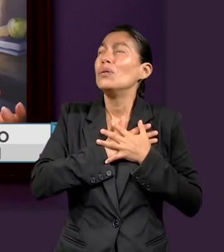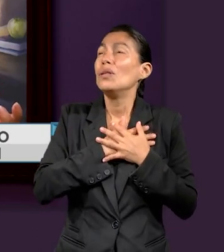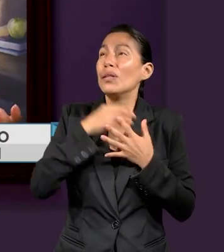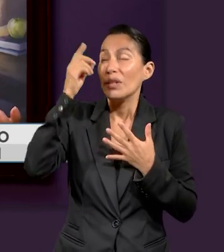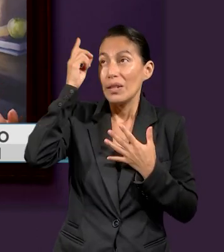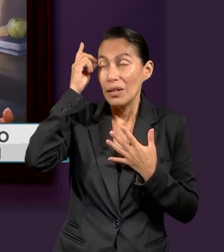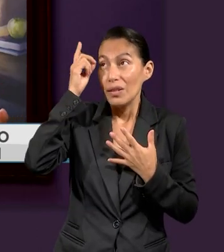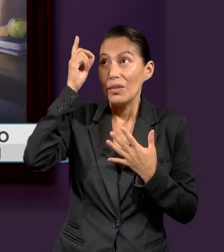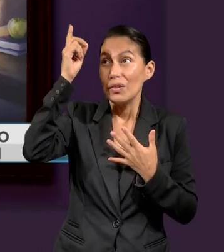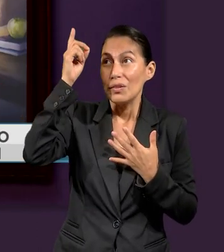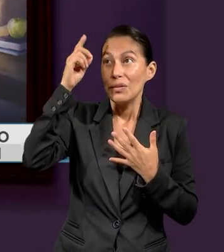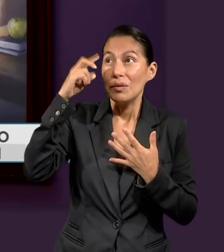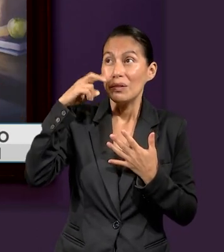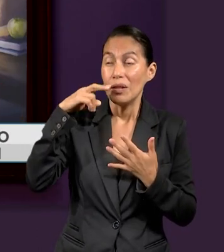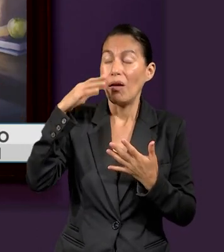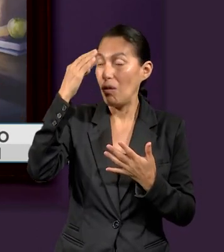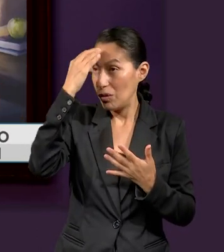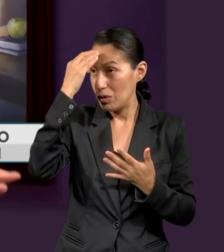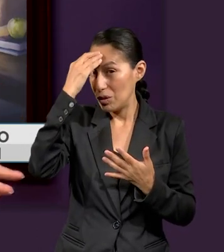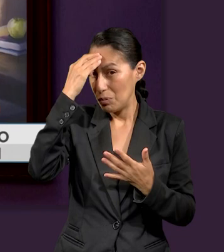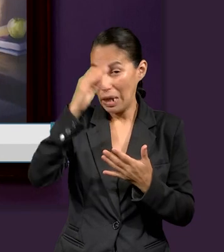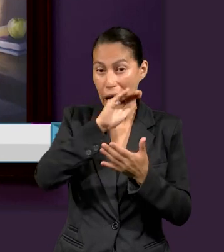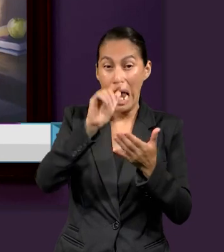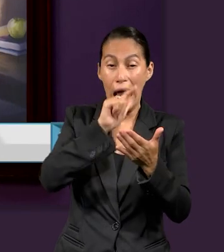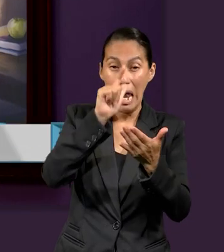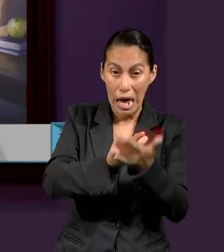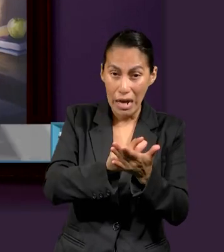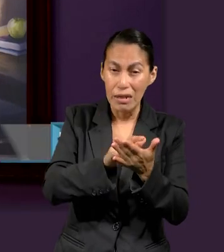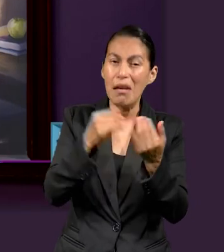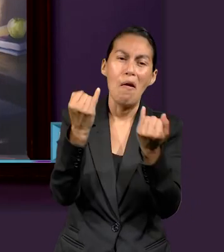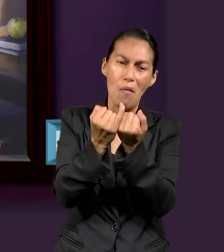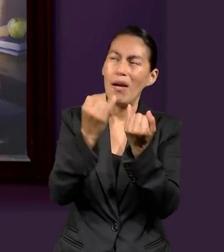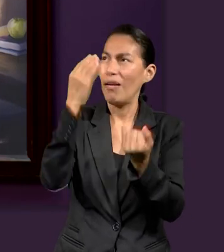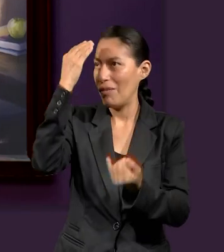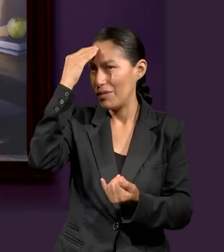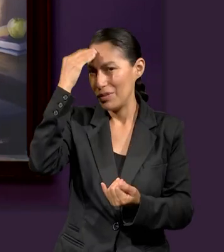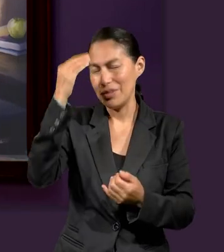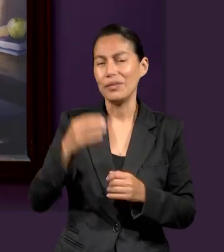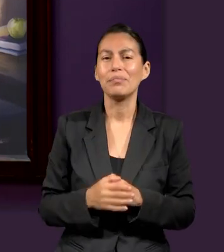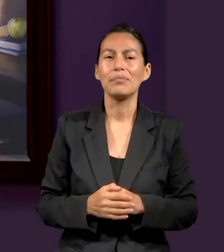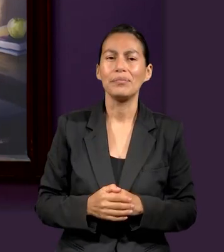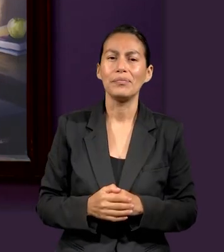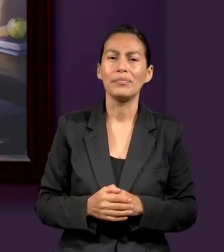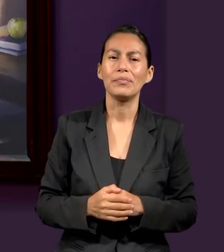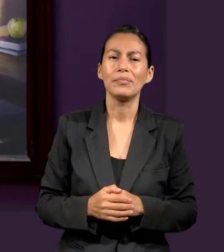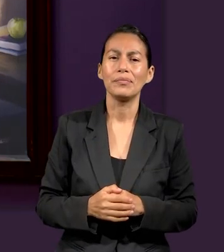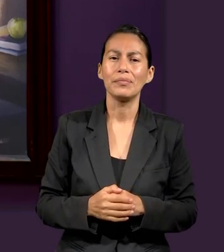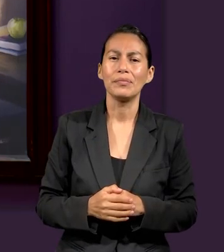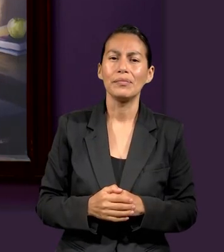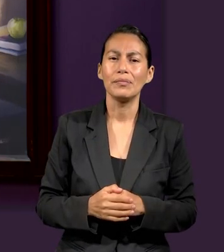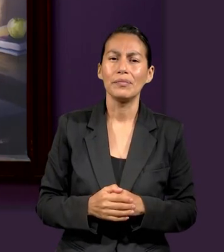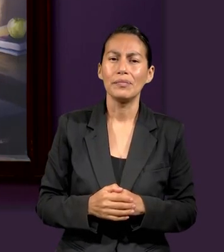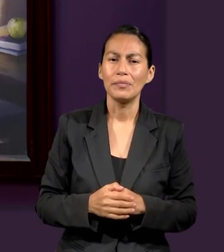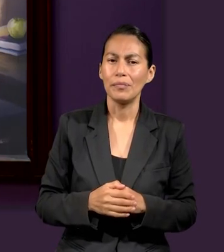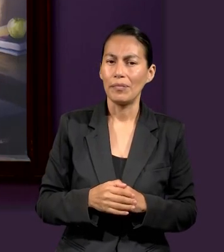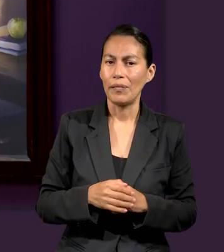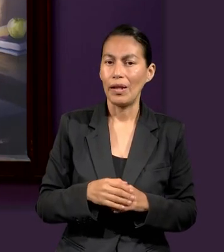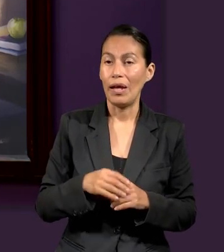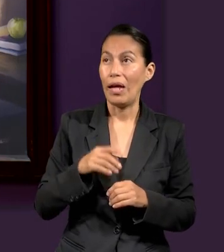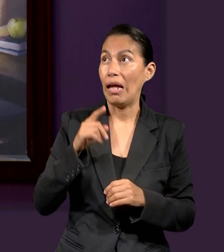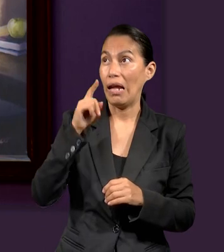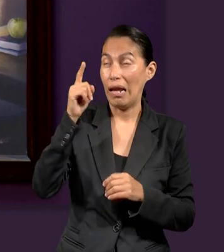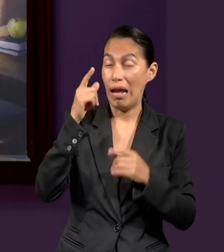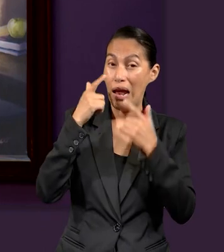amor de Dios, pero también conoceremos su ley. O sea, su amor y su ley. Y que